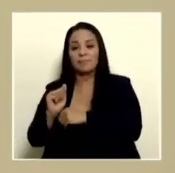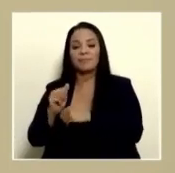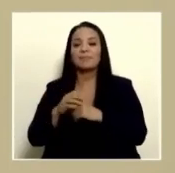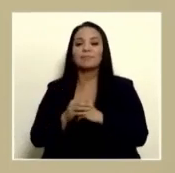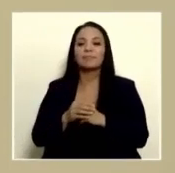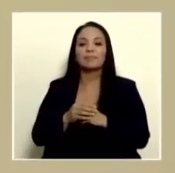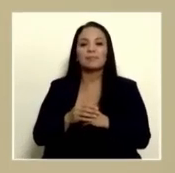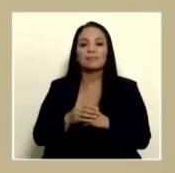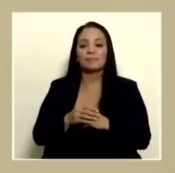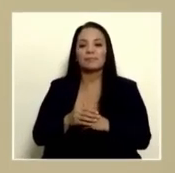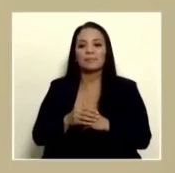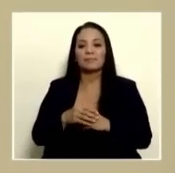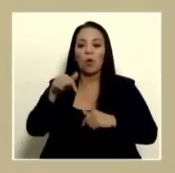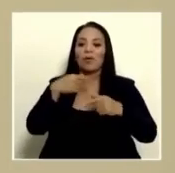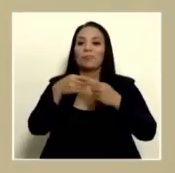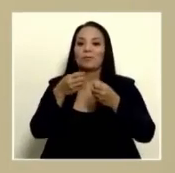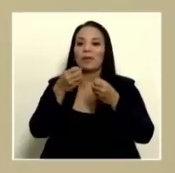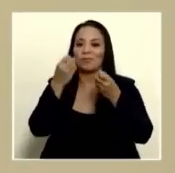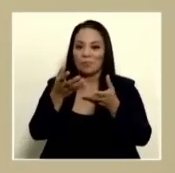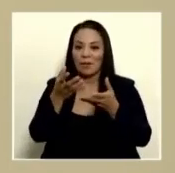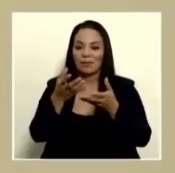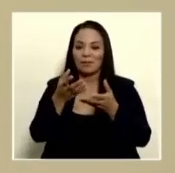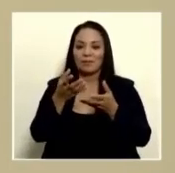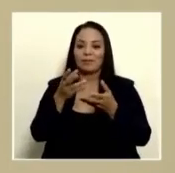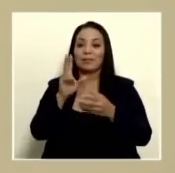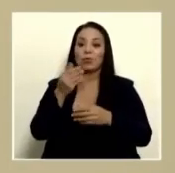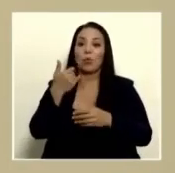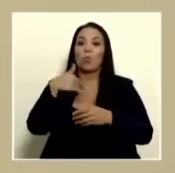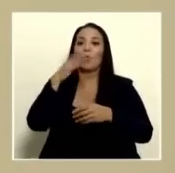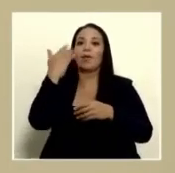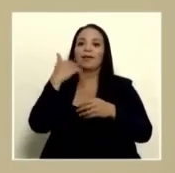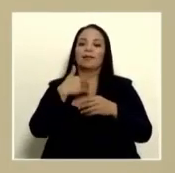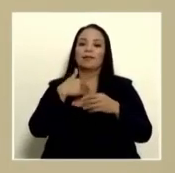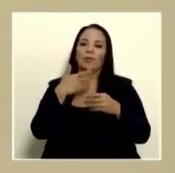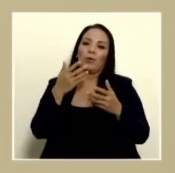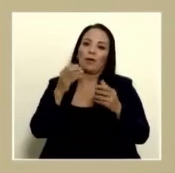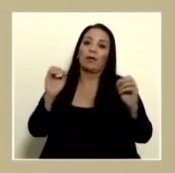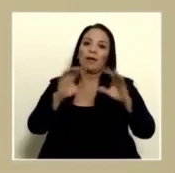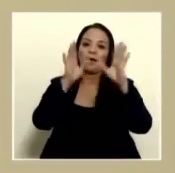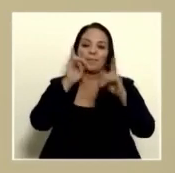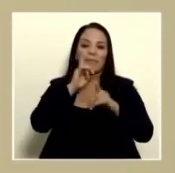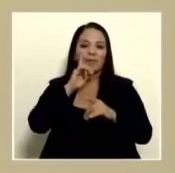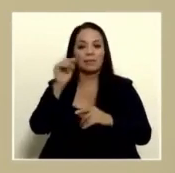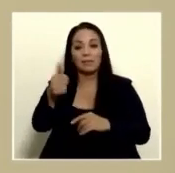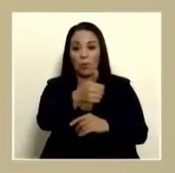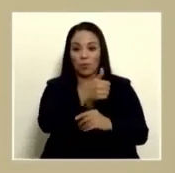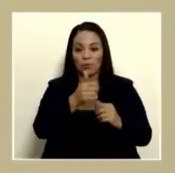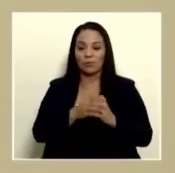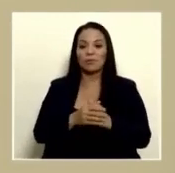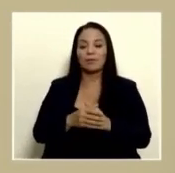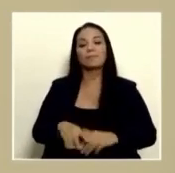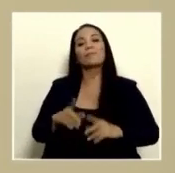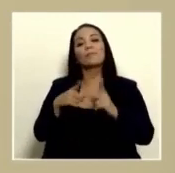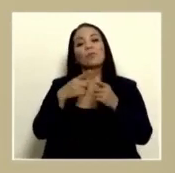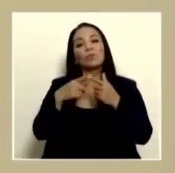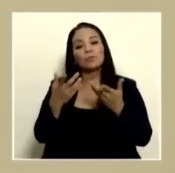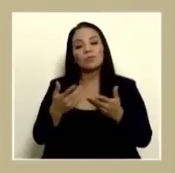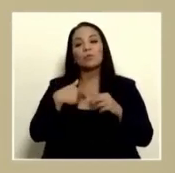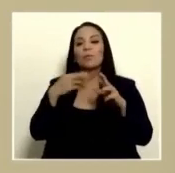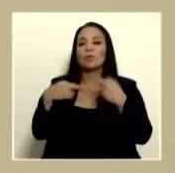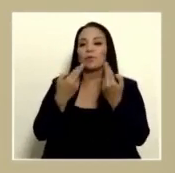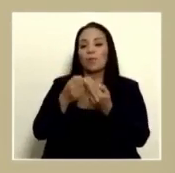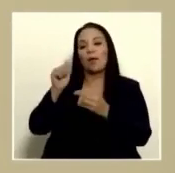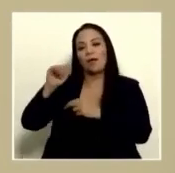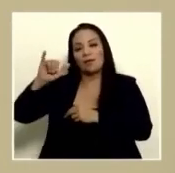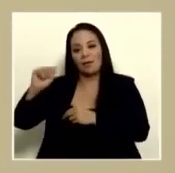hoy hubiéramos anunciado algo si no hubiera habido que aclarar las mentiras de otros entonces me reuní